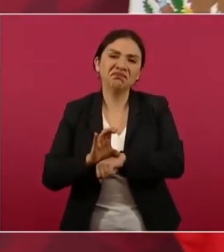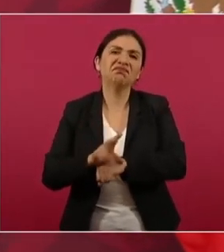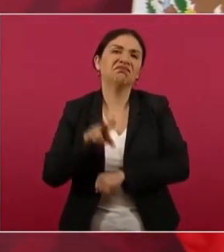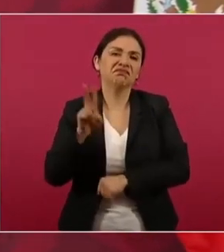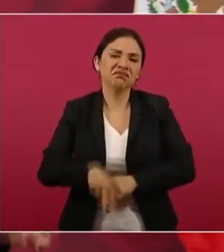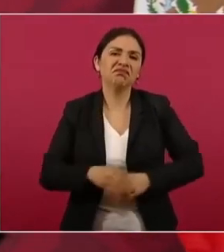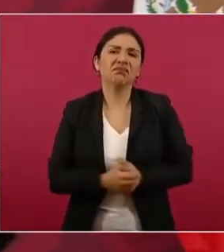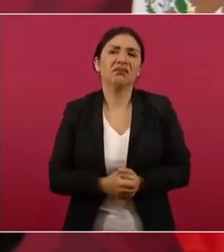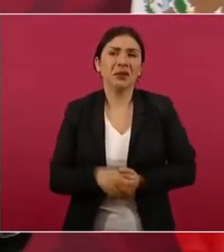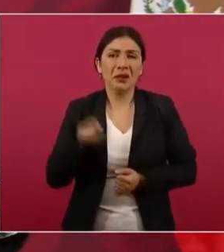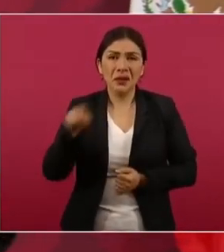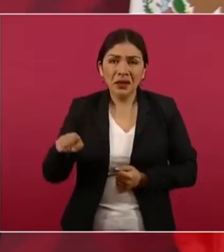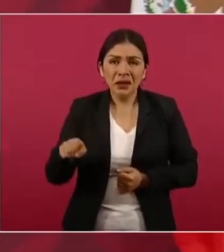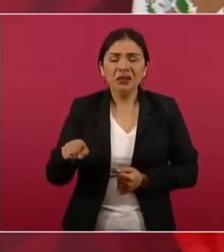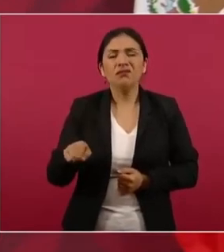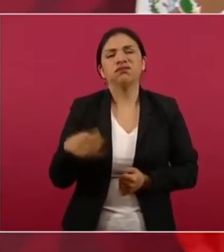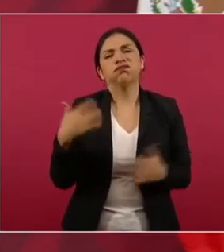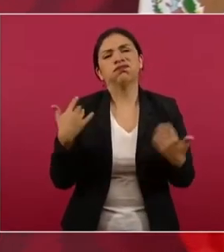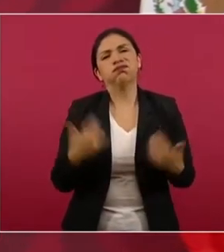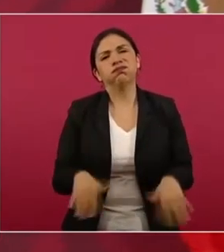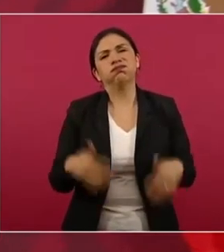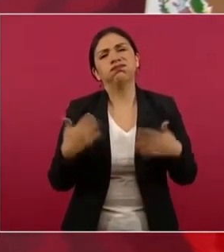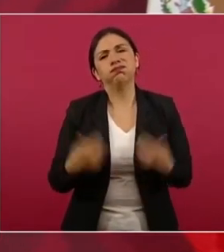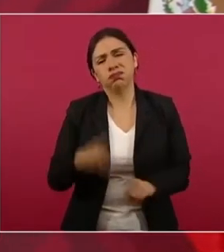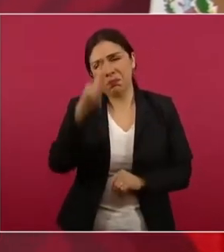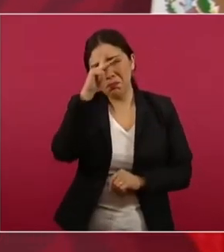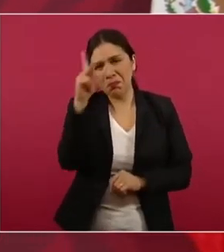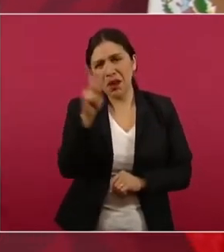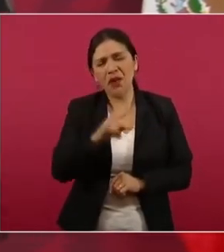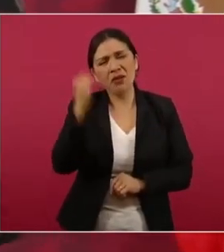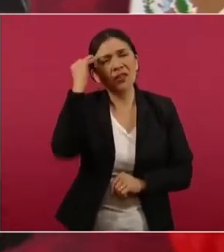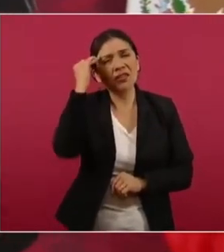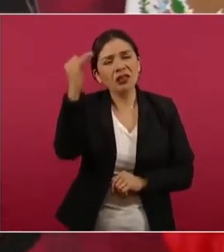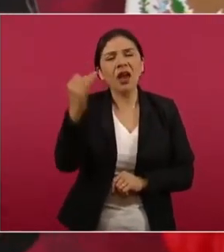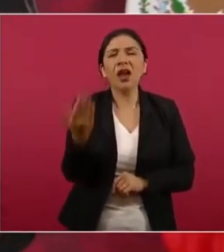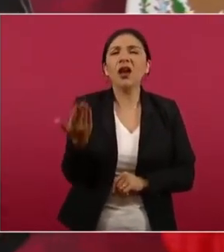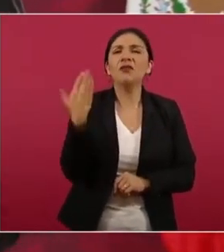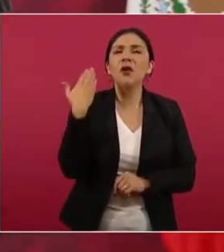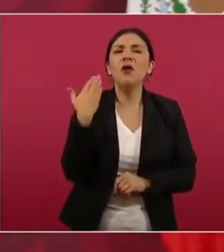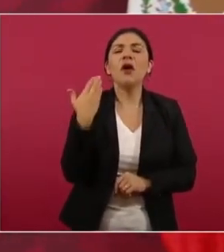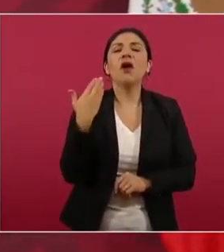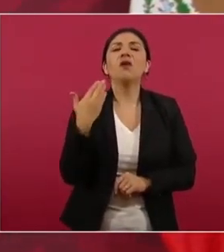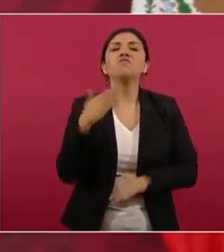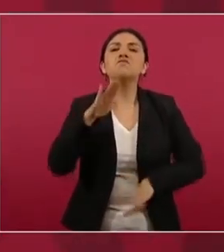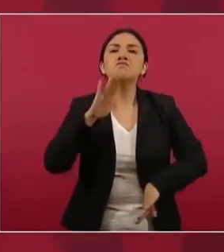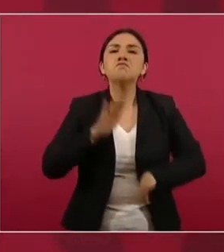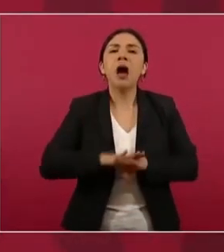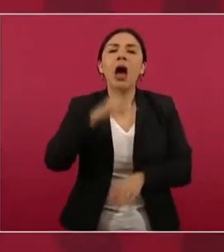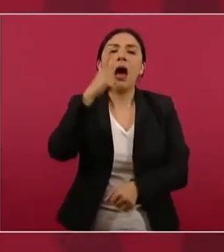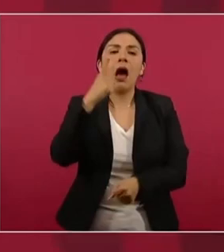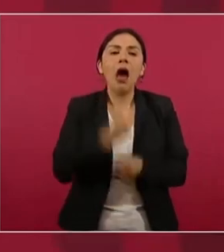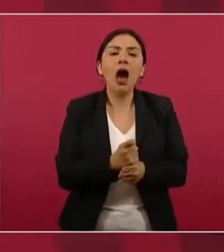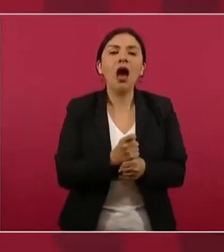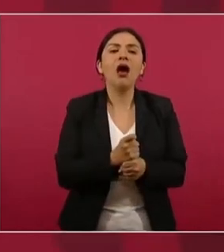porque fue cuando se entregaron